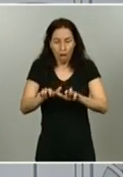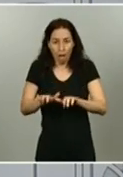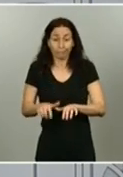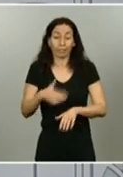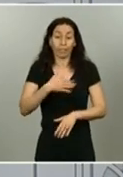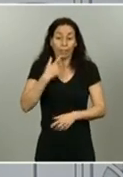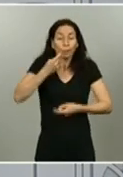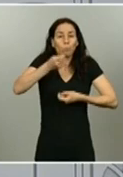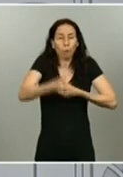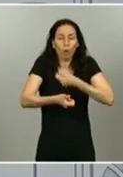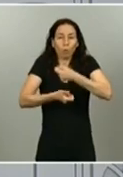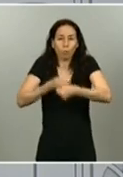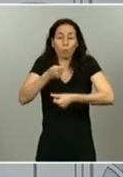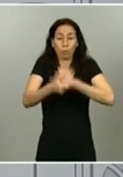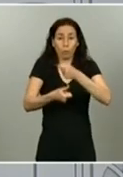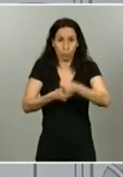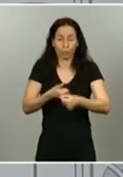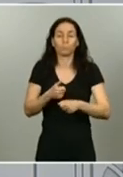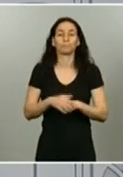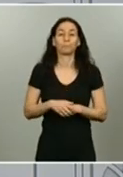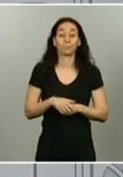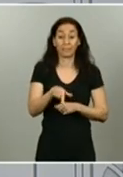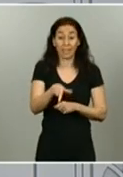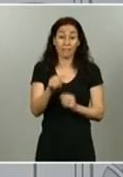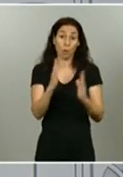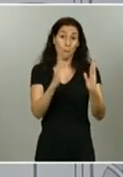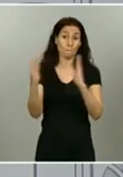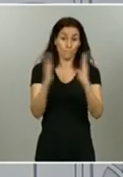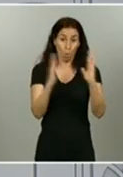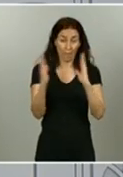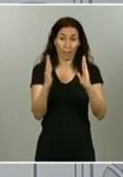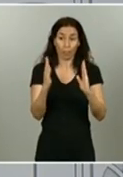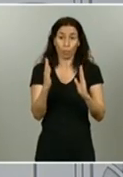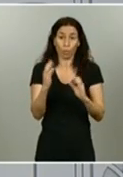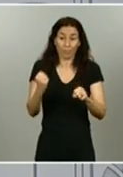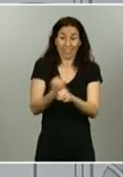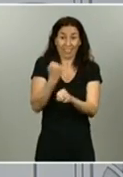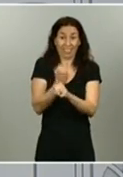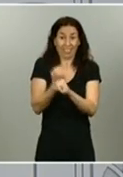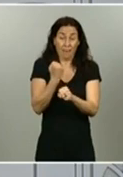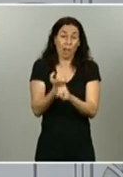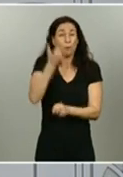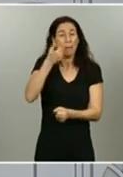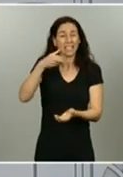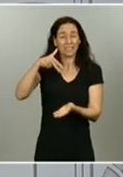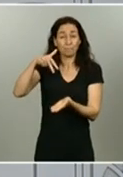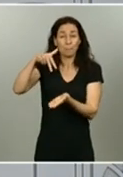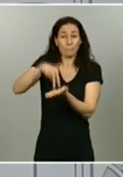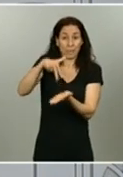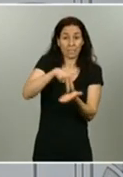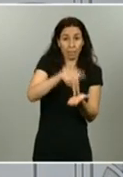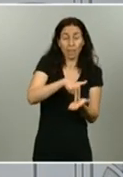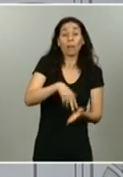una reducción del trabajo presencial y por lo tanto ha podido haber una reducción de la introducción de fichas en los